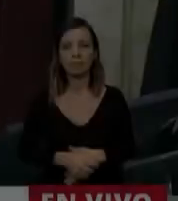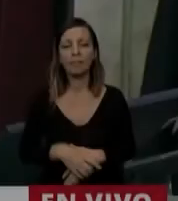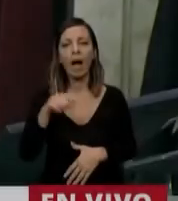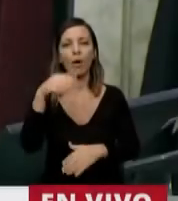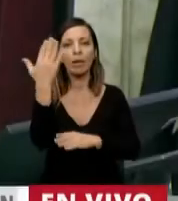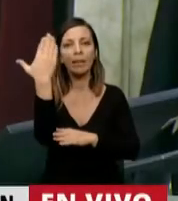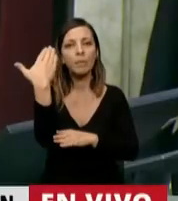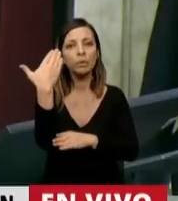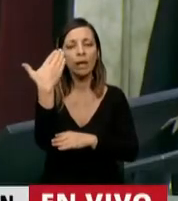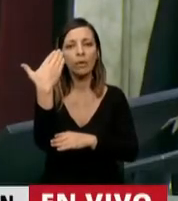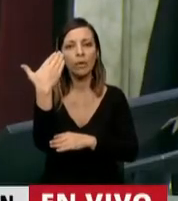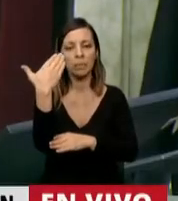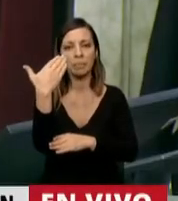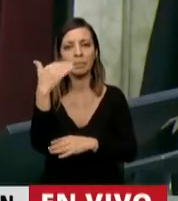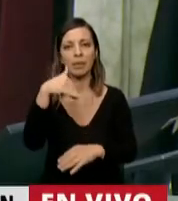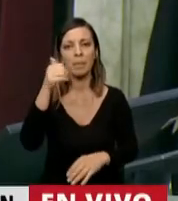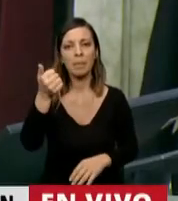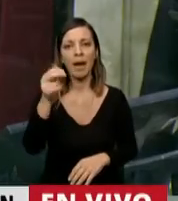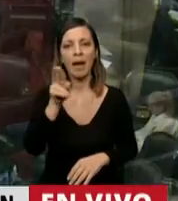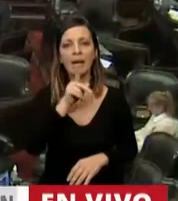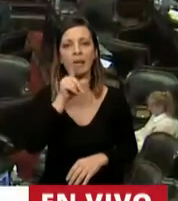Tiene la palabra el diputado José Luis Marti Arena.